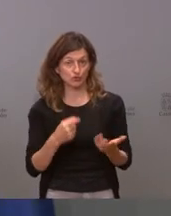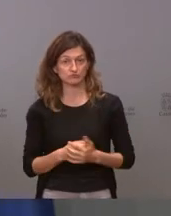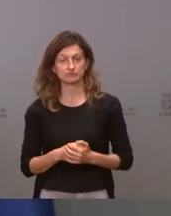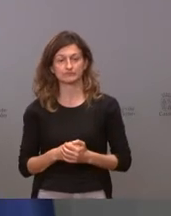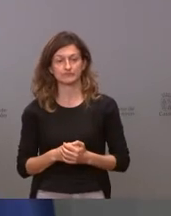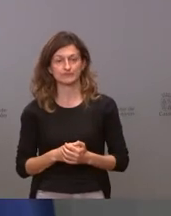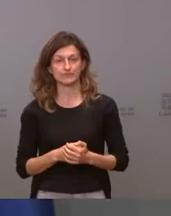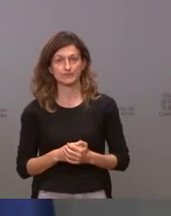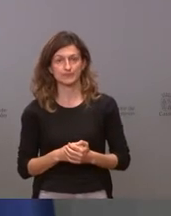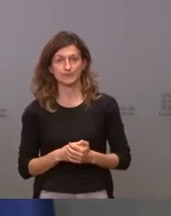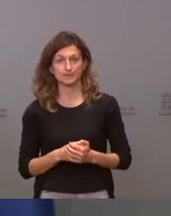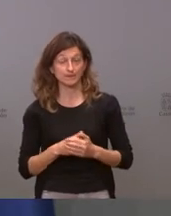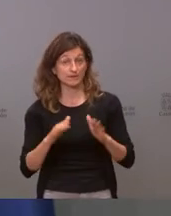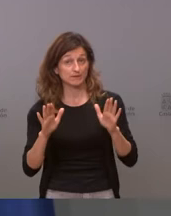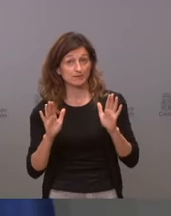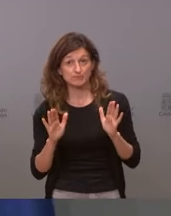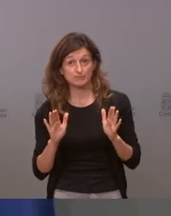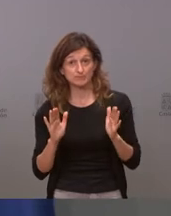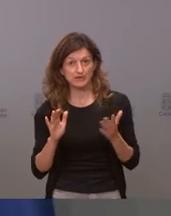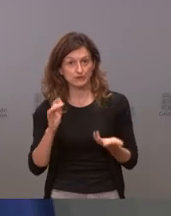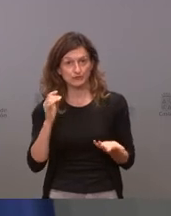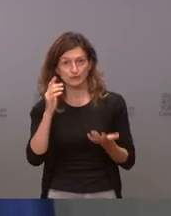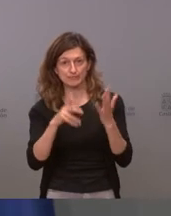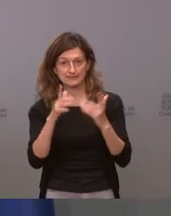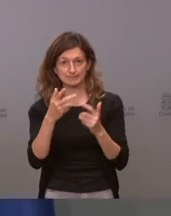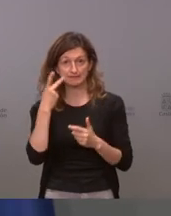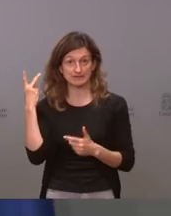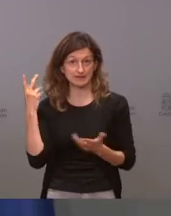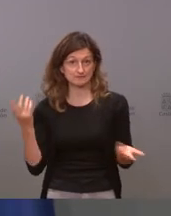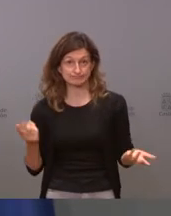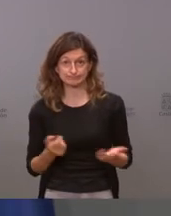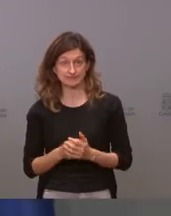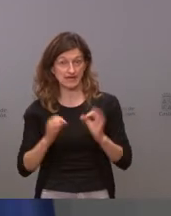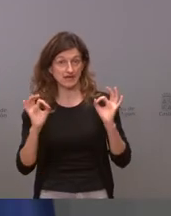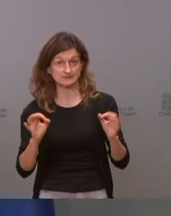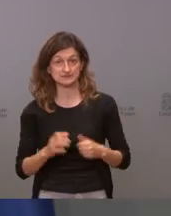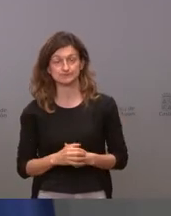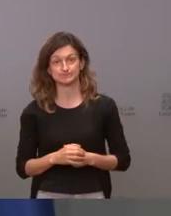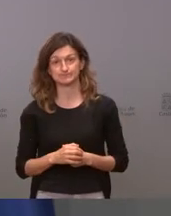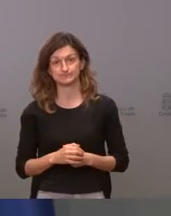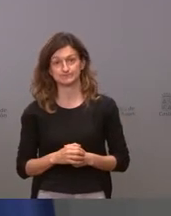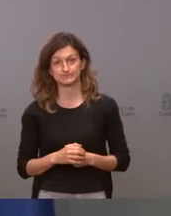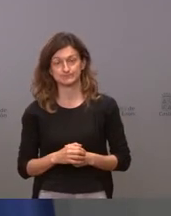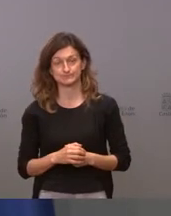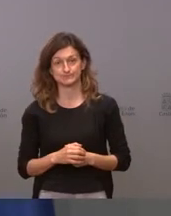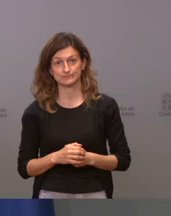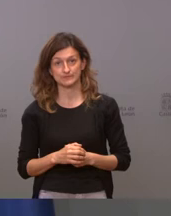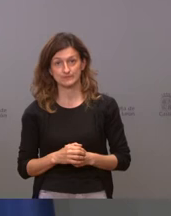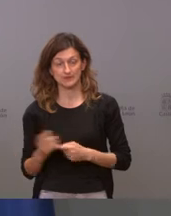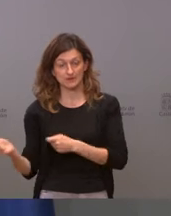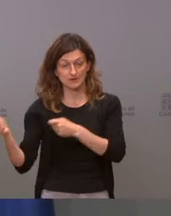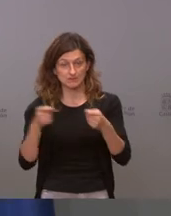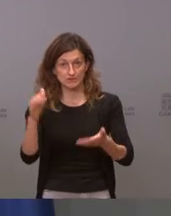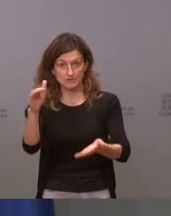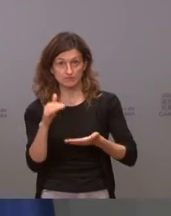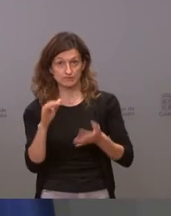solucionar pero pero es que las matemáticas son así y el suministro es este